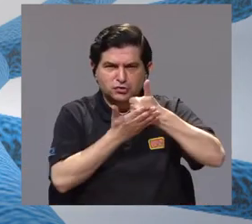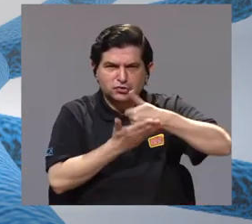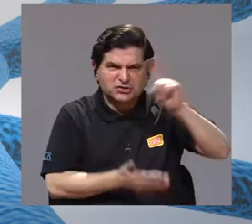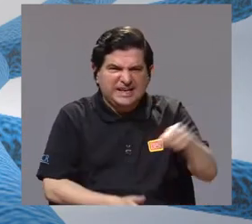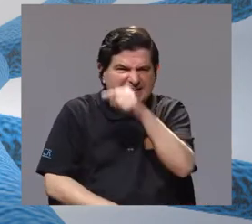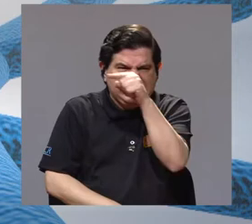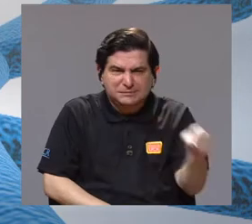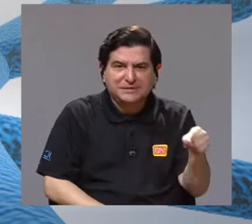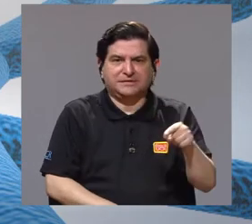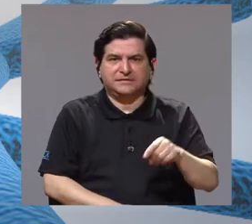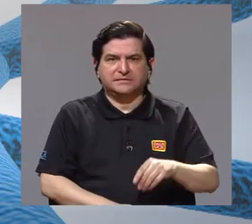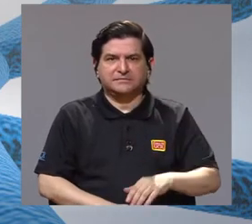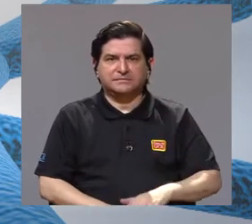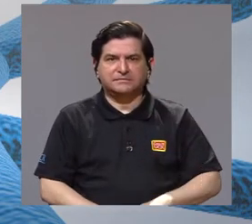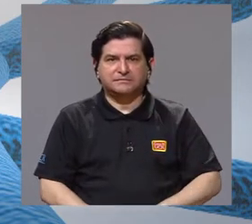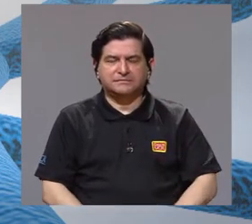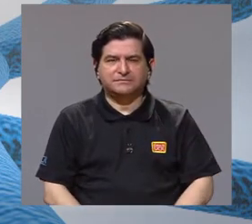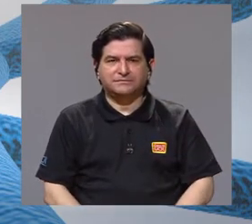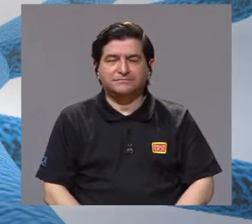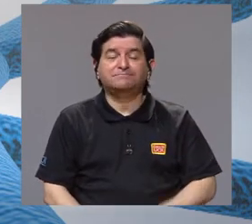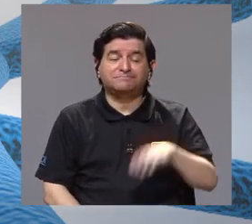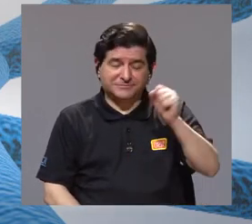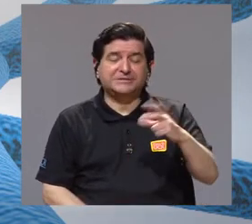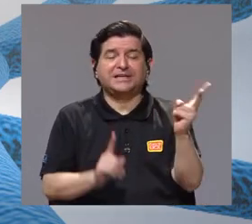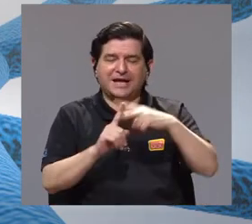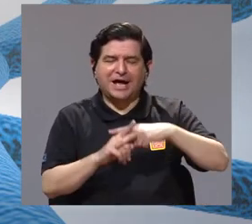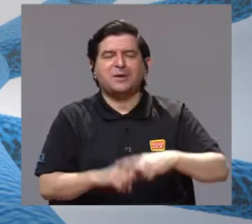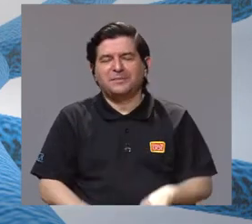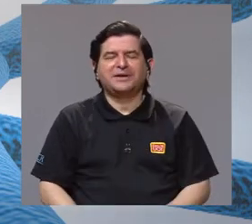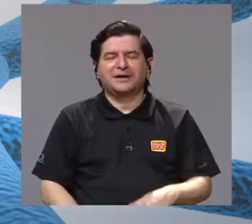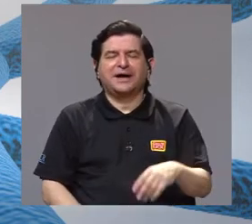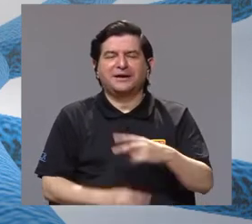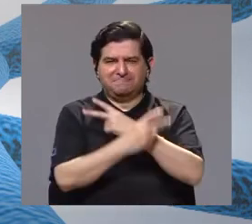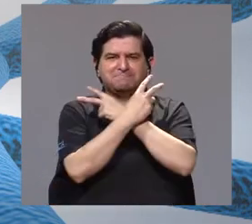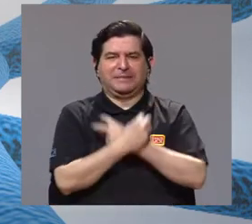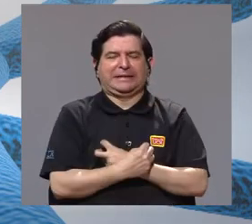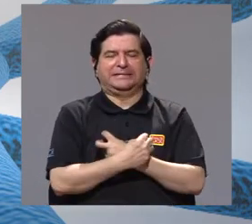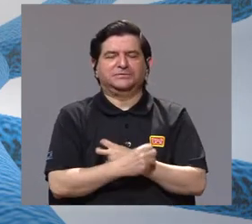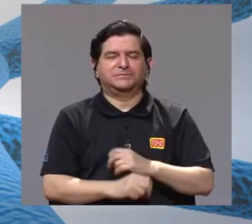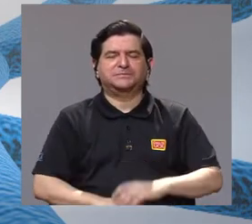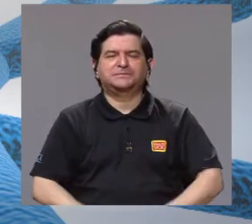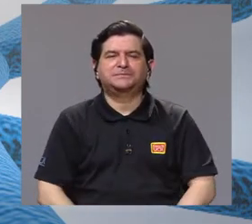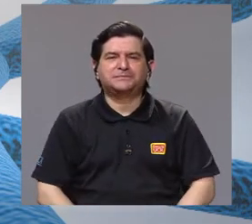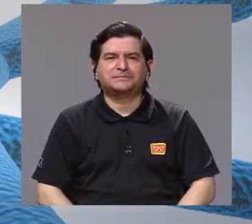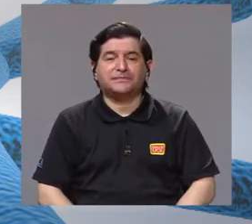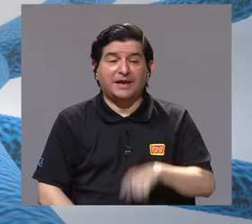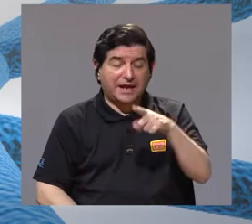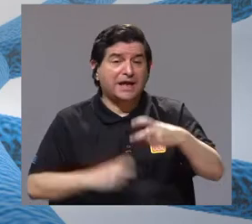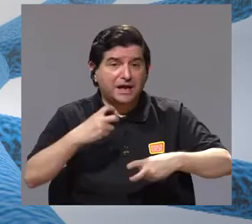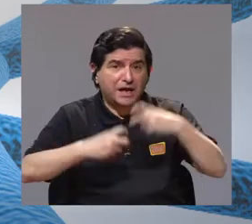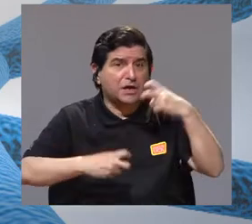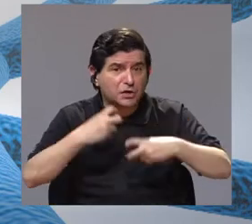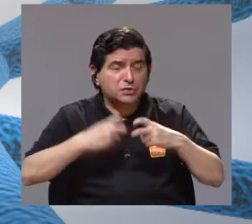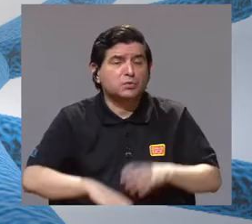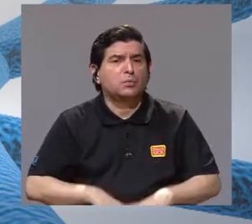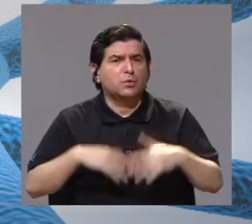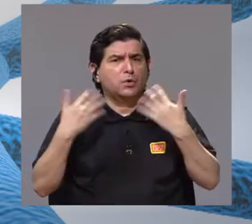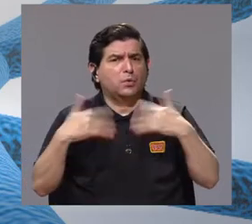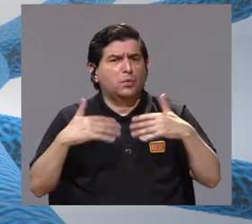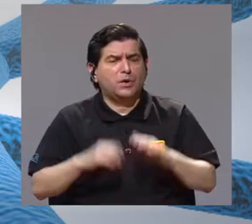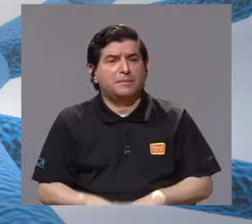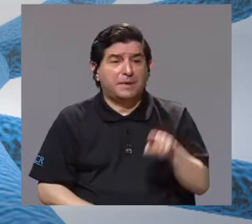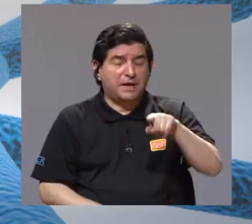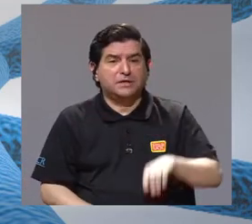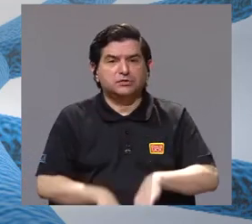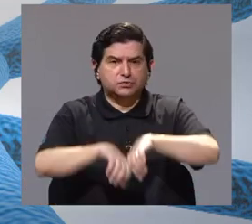Nosotros le ayudamos a eliminarlos. Las fumigadoras. Fumigadoras, exactamente. Aquí hay un problema extremadamente